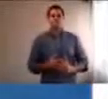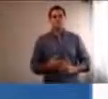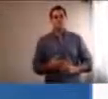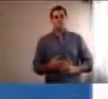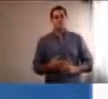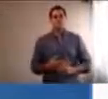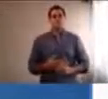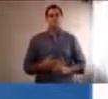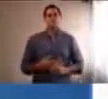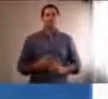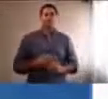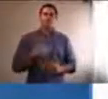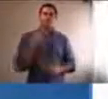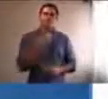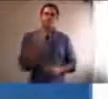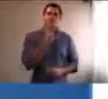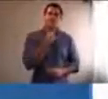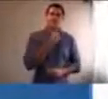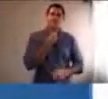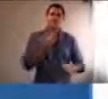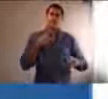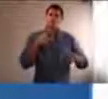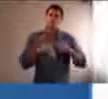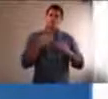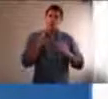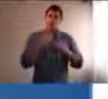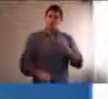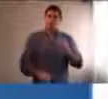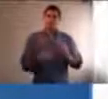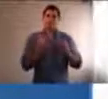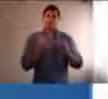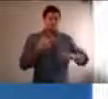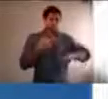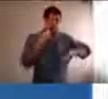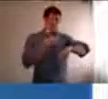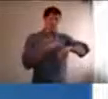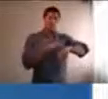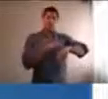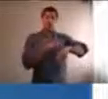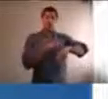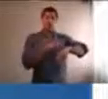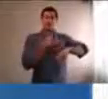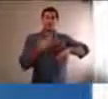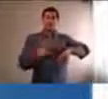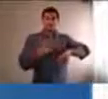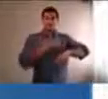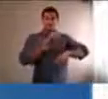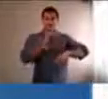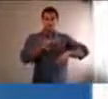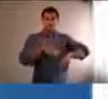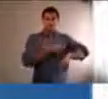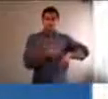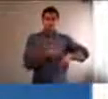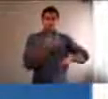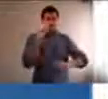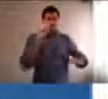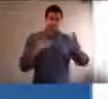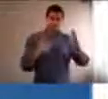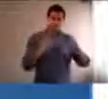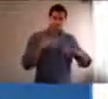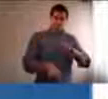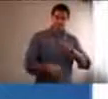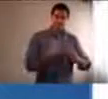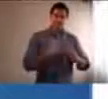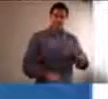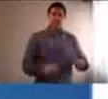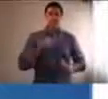Nosotros queremos cerrar con esto, nosotros porque estaba mirando un poquitito el reloj, y creo que estamos sobre la hora. Esta situación que estamos viviendo, realmente